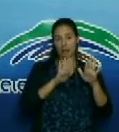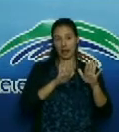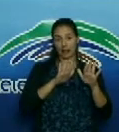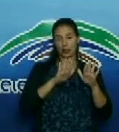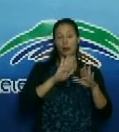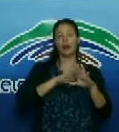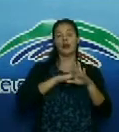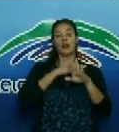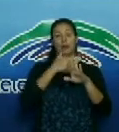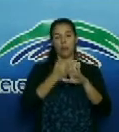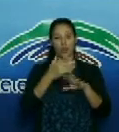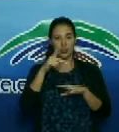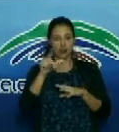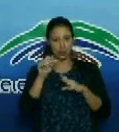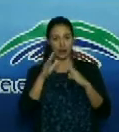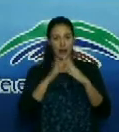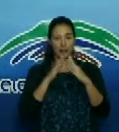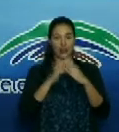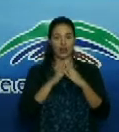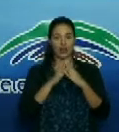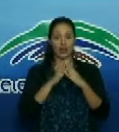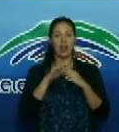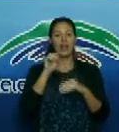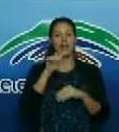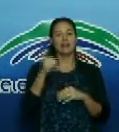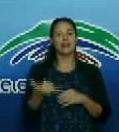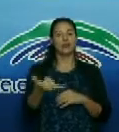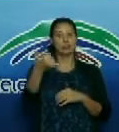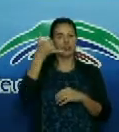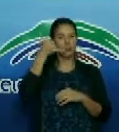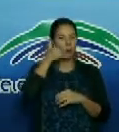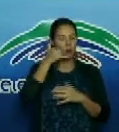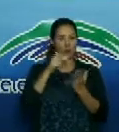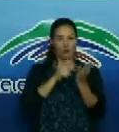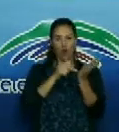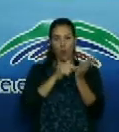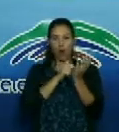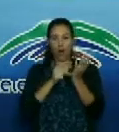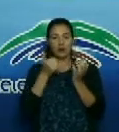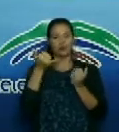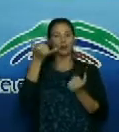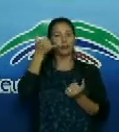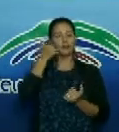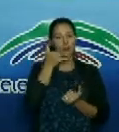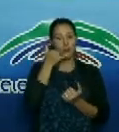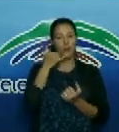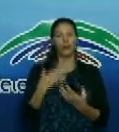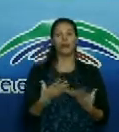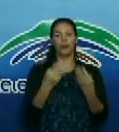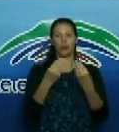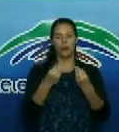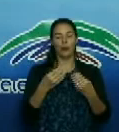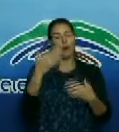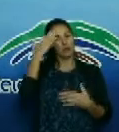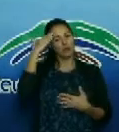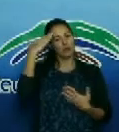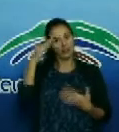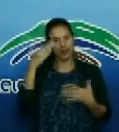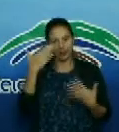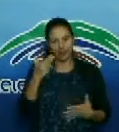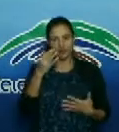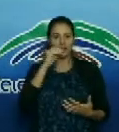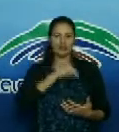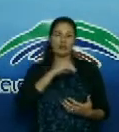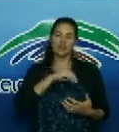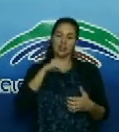cuarentena cuando por un móvil ella se comunicó con nosotros dándonos muestras de agradecimiento y que lo